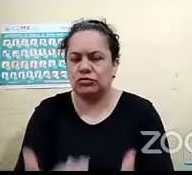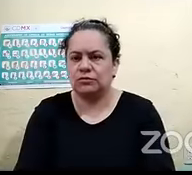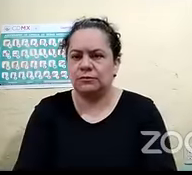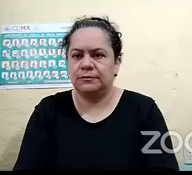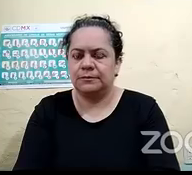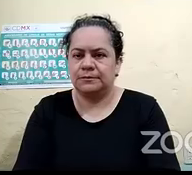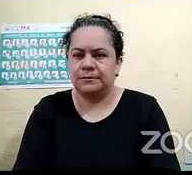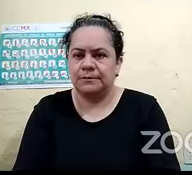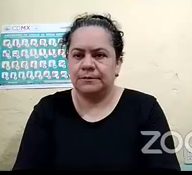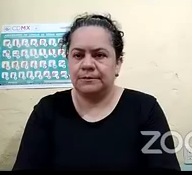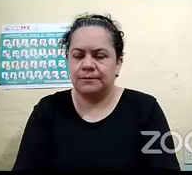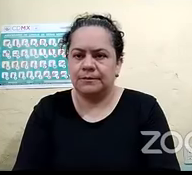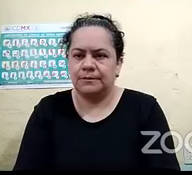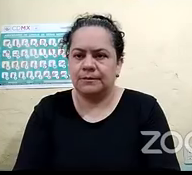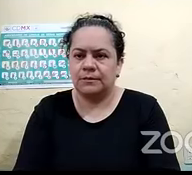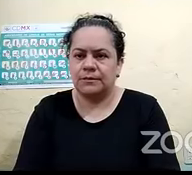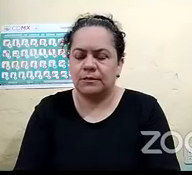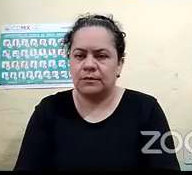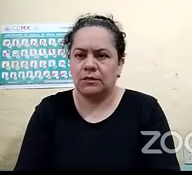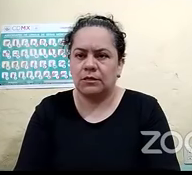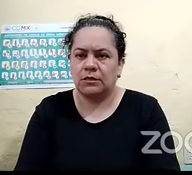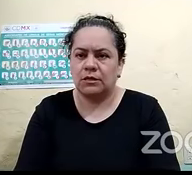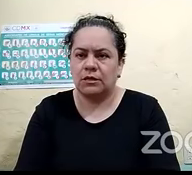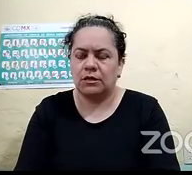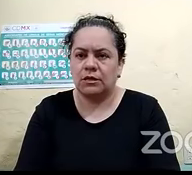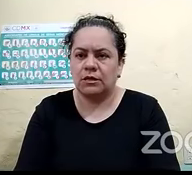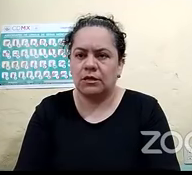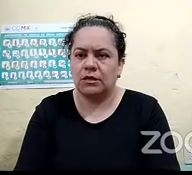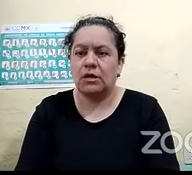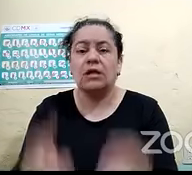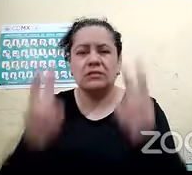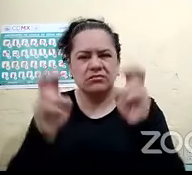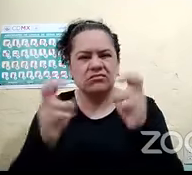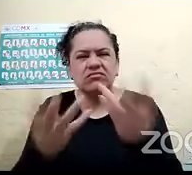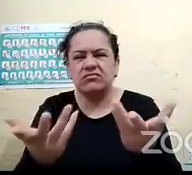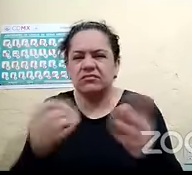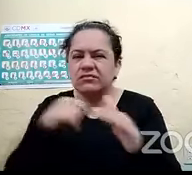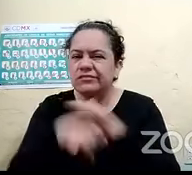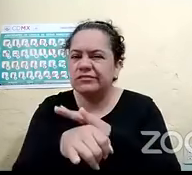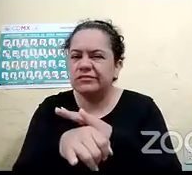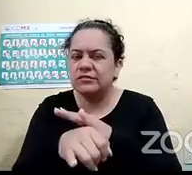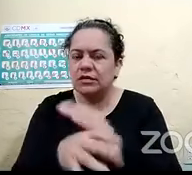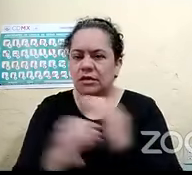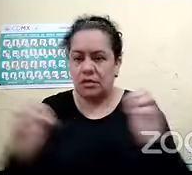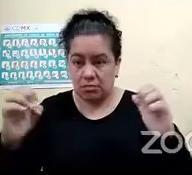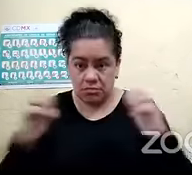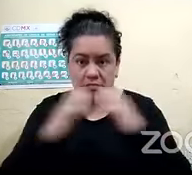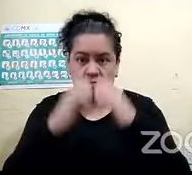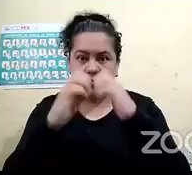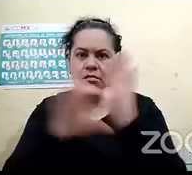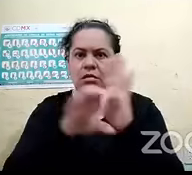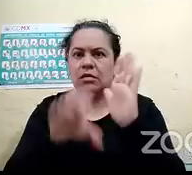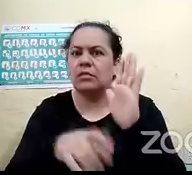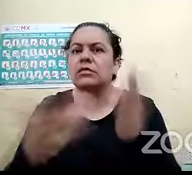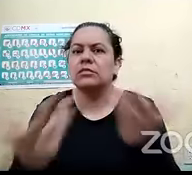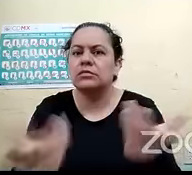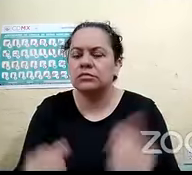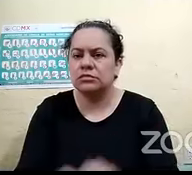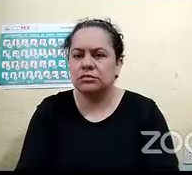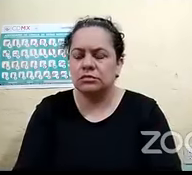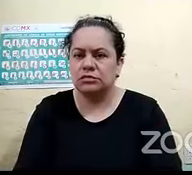Y entonces si nos vamos adentrando ya un poco más al tema de emergencias, de gestión del riesgo, quería